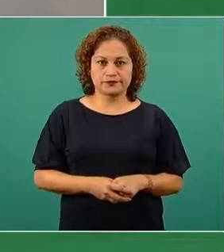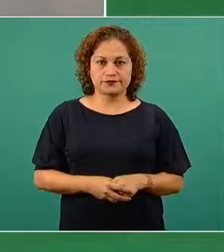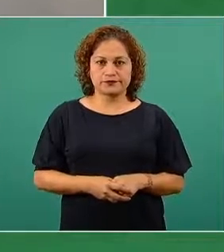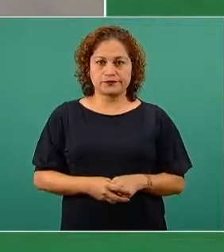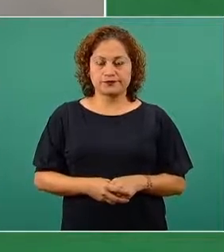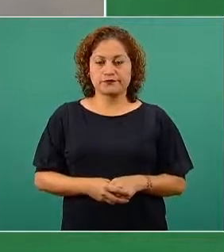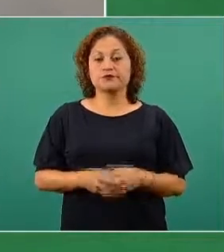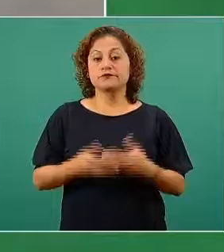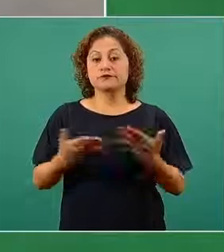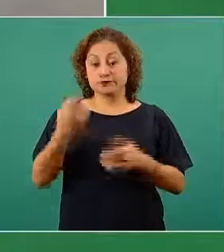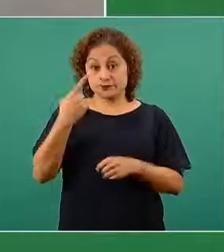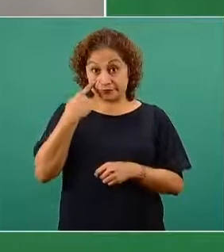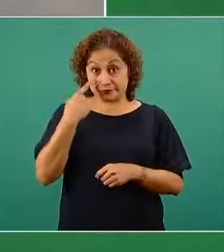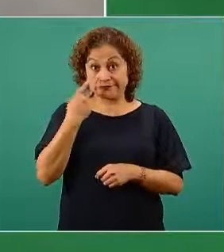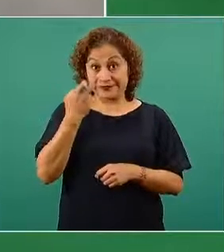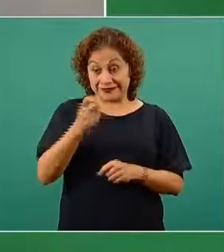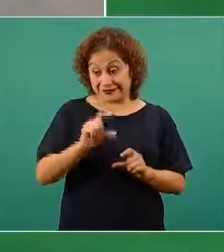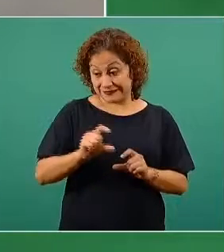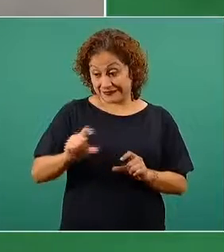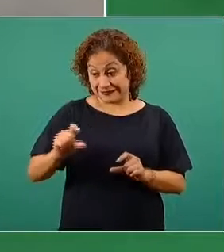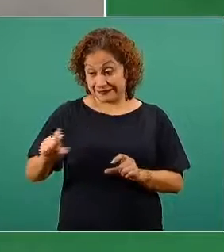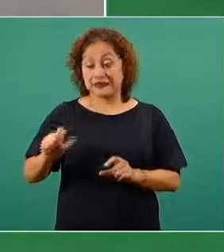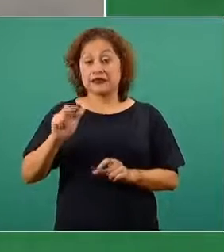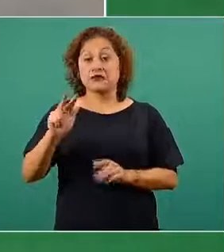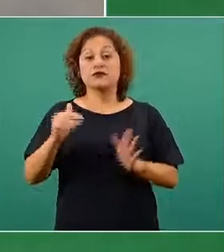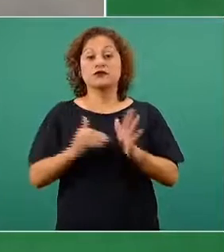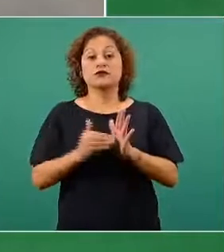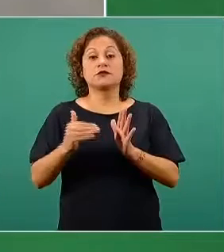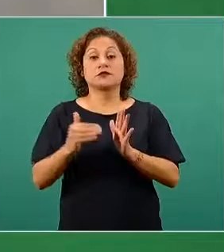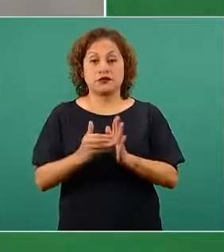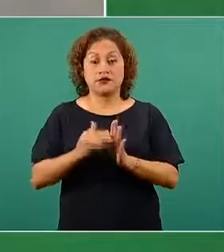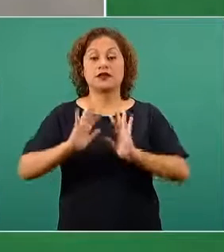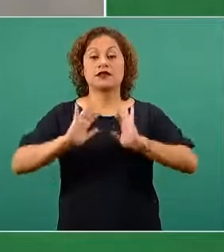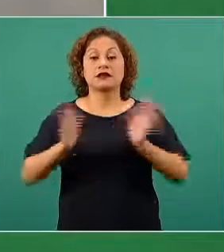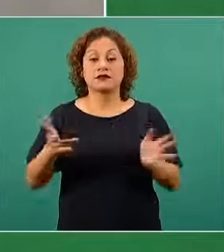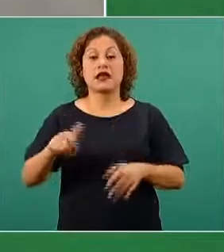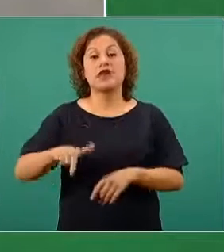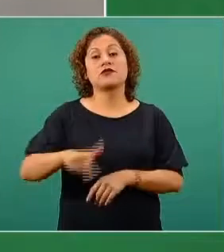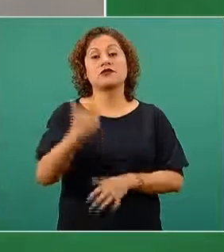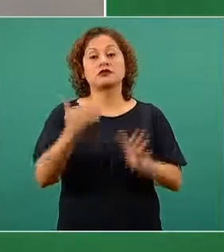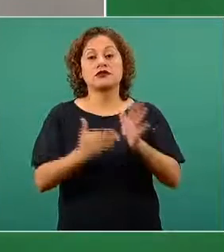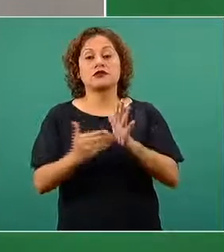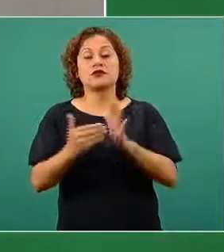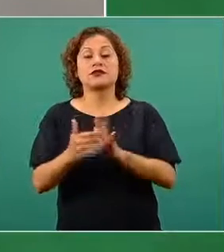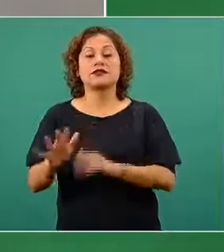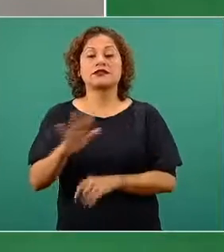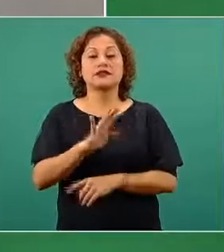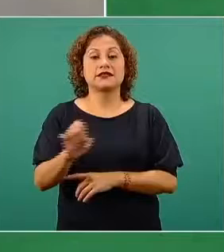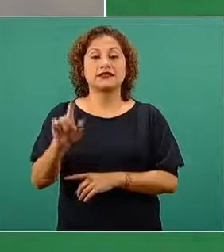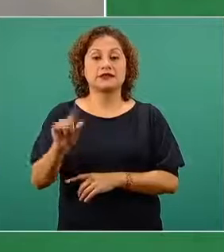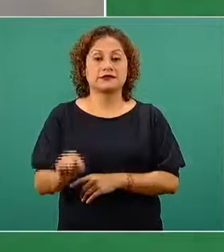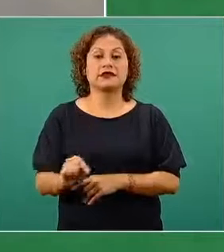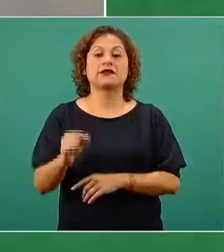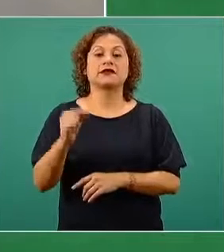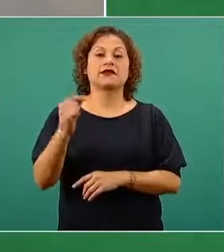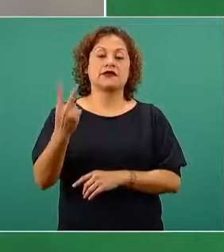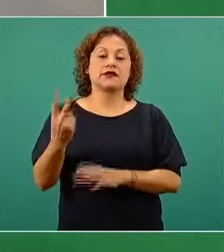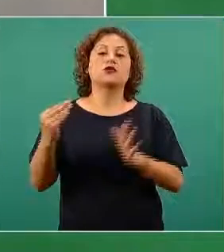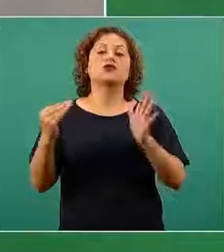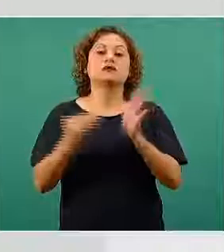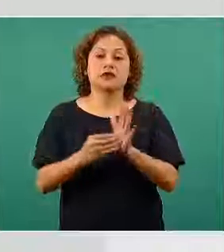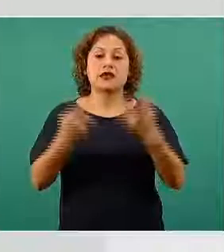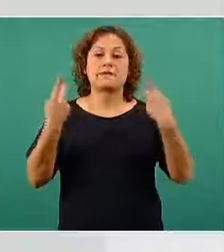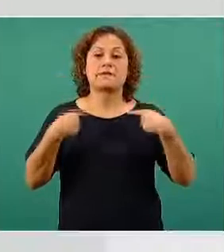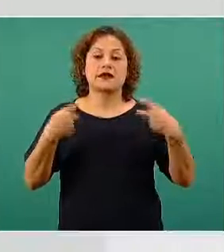Estas 18 millones de dosis se han aplicado en un total de 12.572.997 personas.